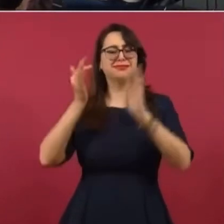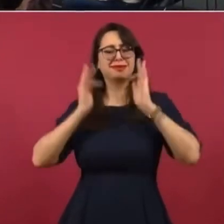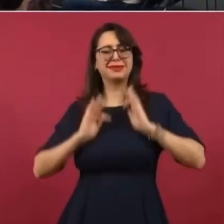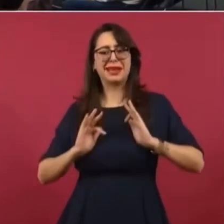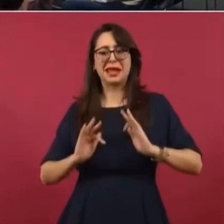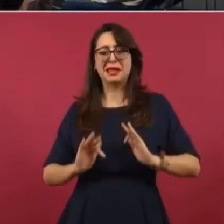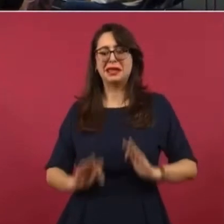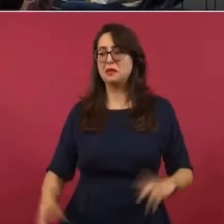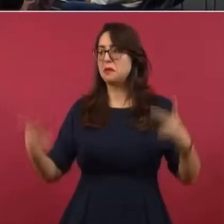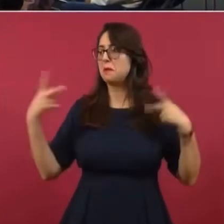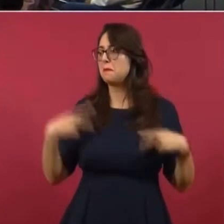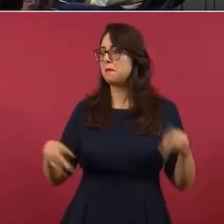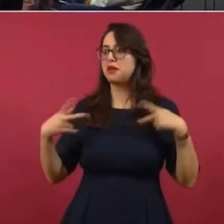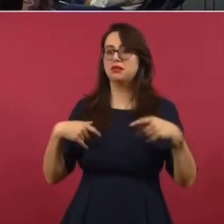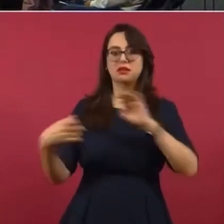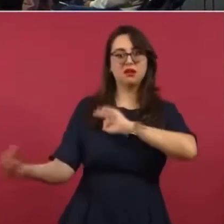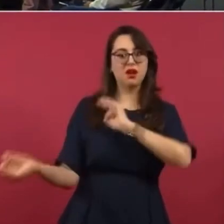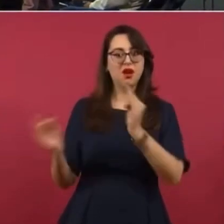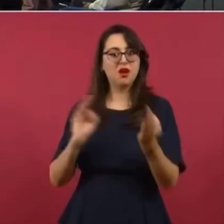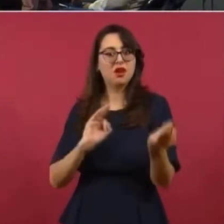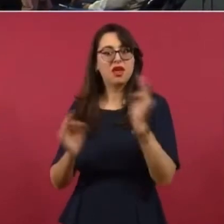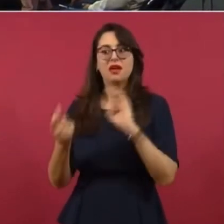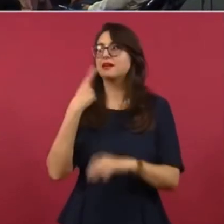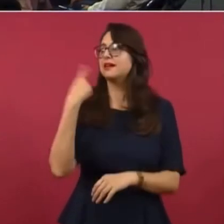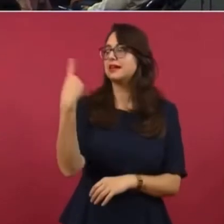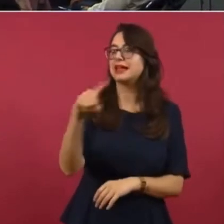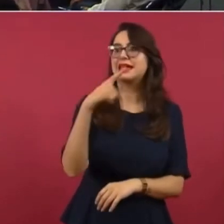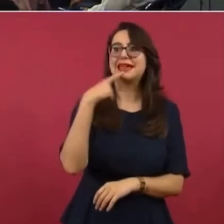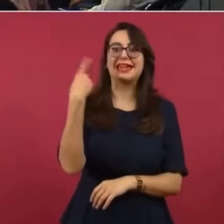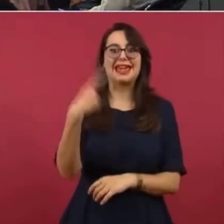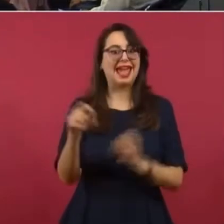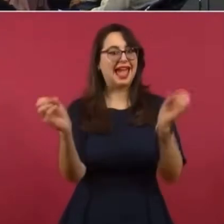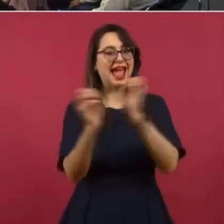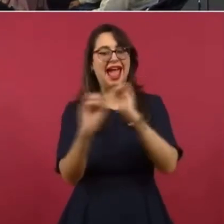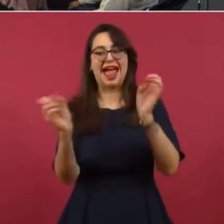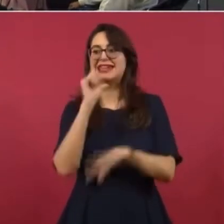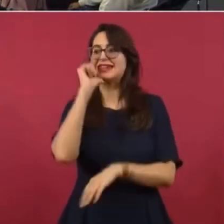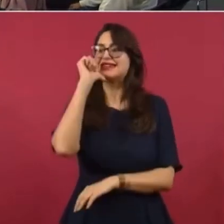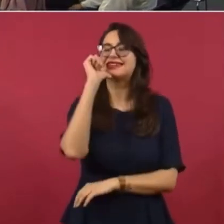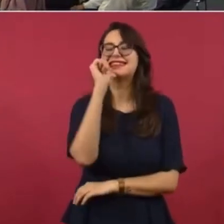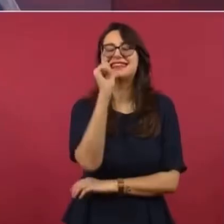metido los amparos?